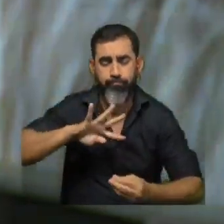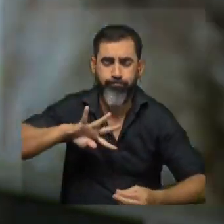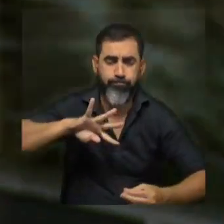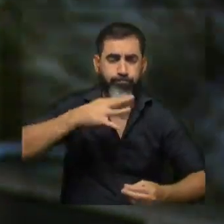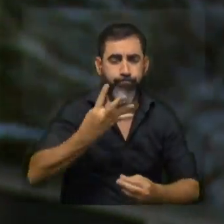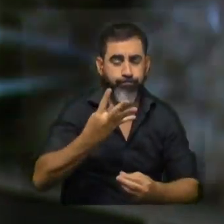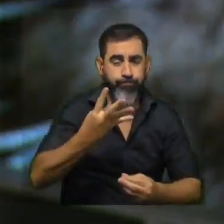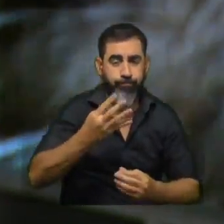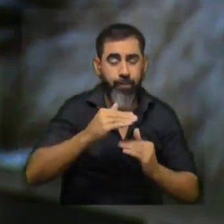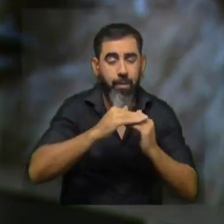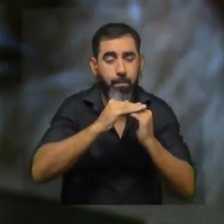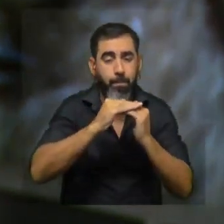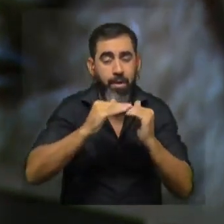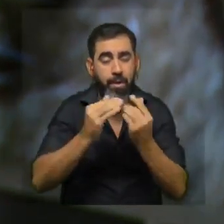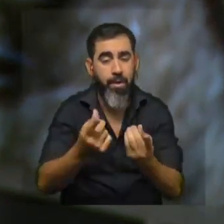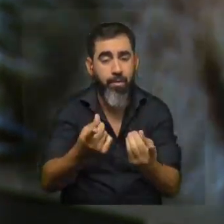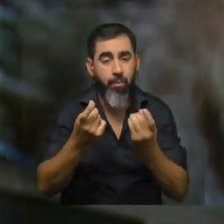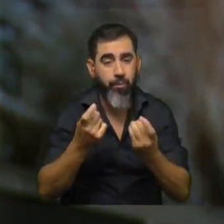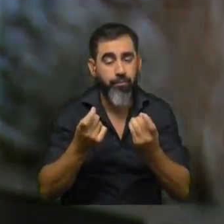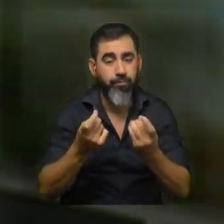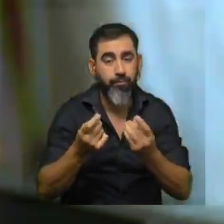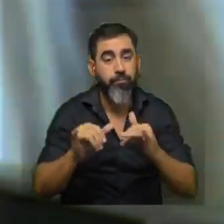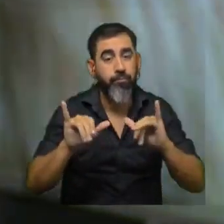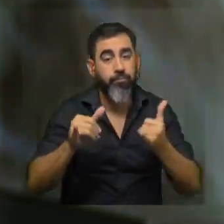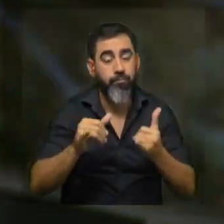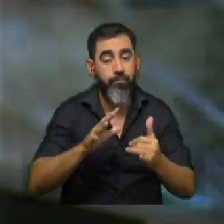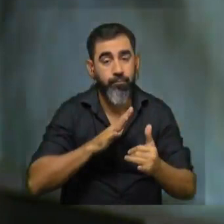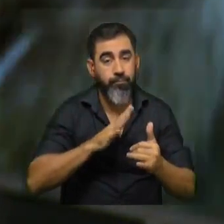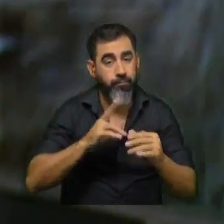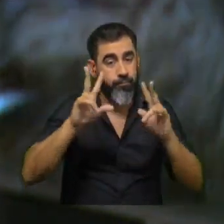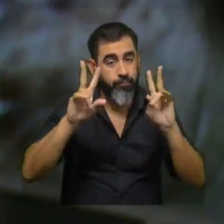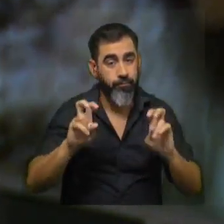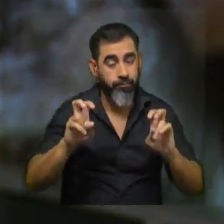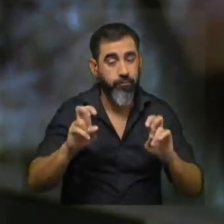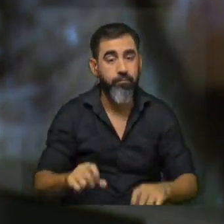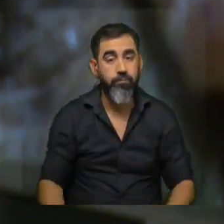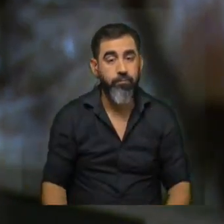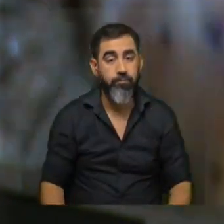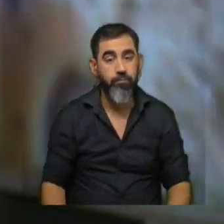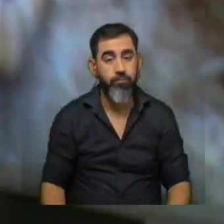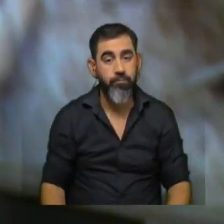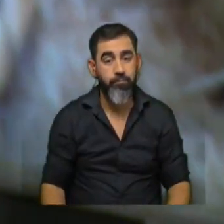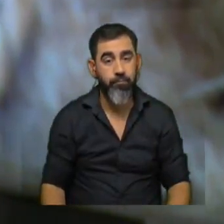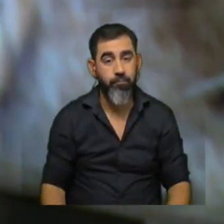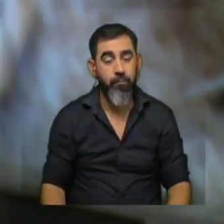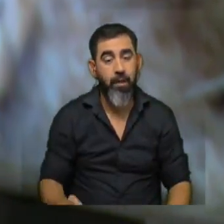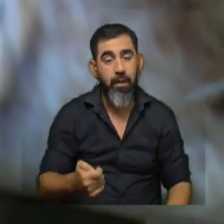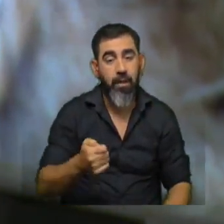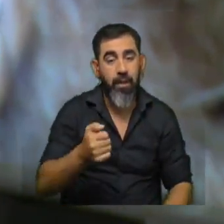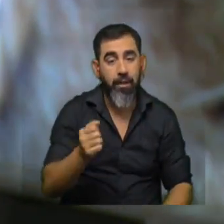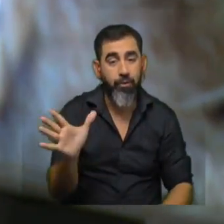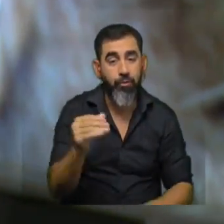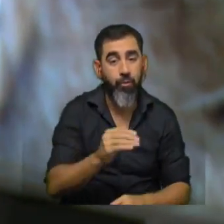el mínimo necesario y eso ya nos está diciendo algo aunque suene raro casi todos tenemos